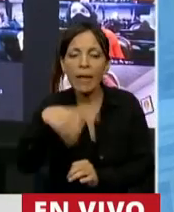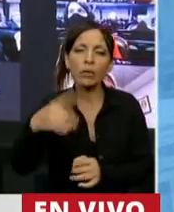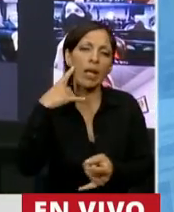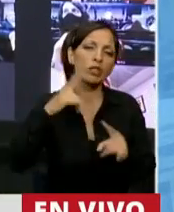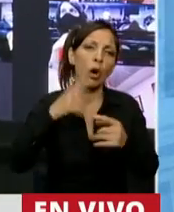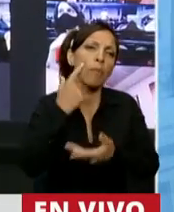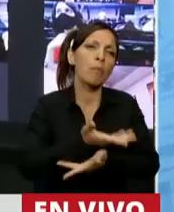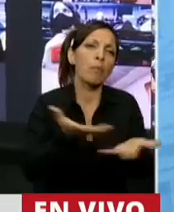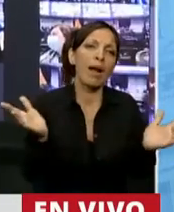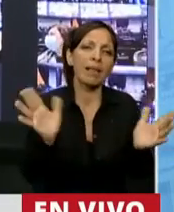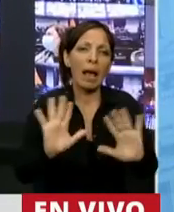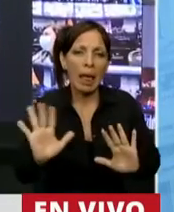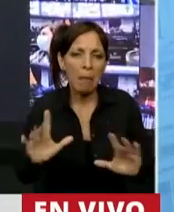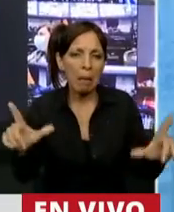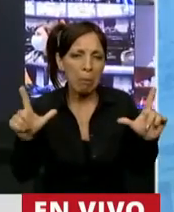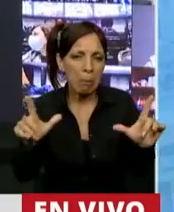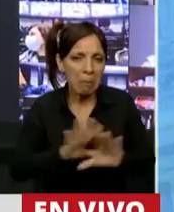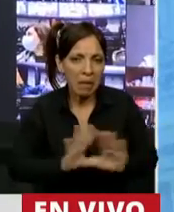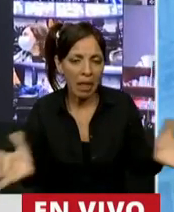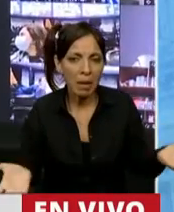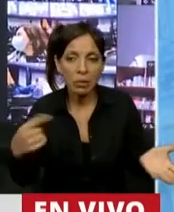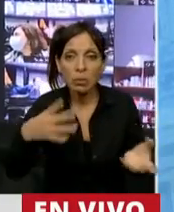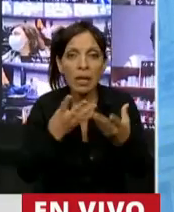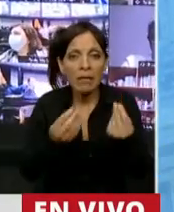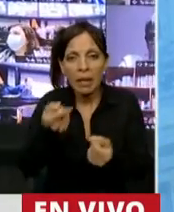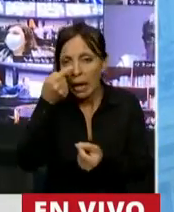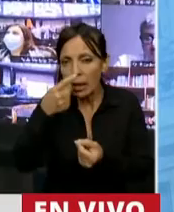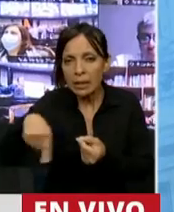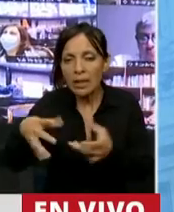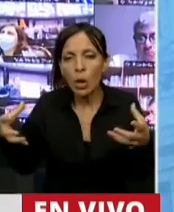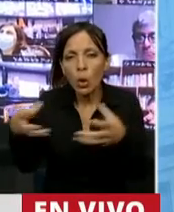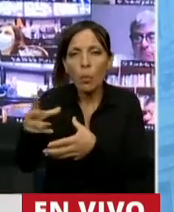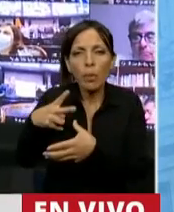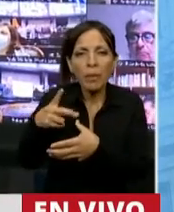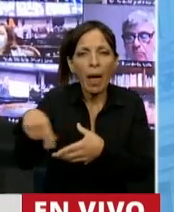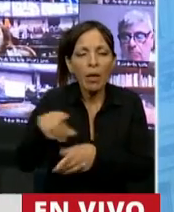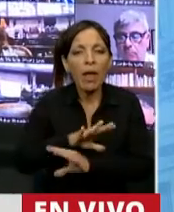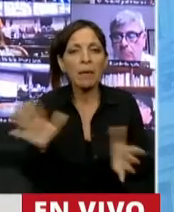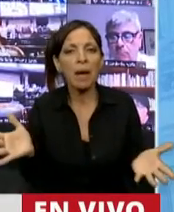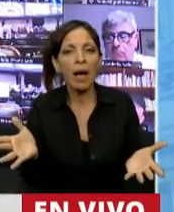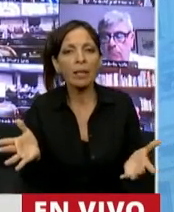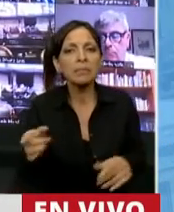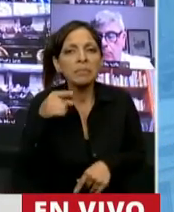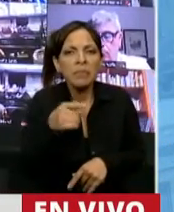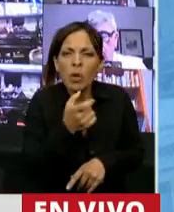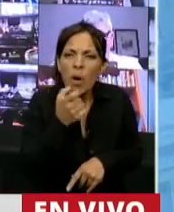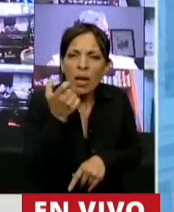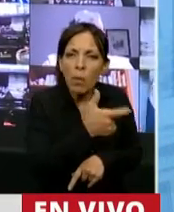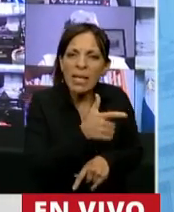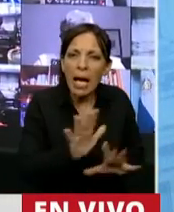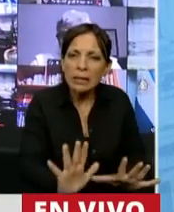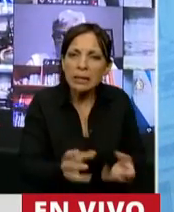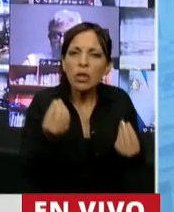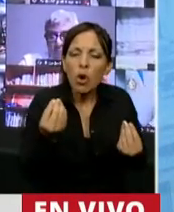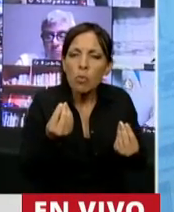mediático y sobre todo lo que hacen es defender los intereses de sus amigos, ¿cómo le van a contestar a la